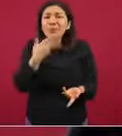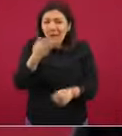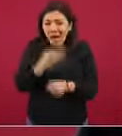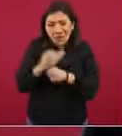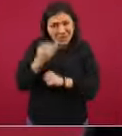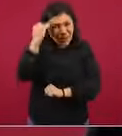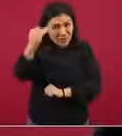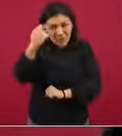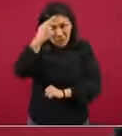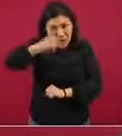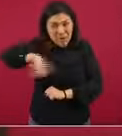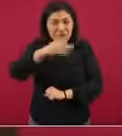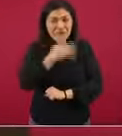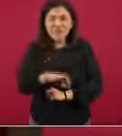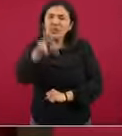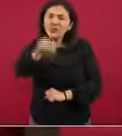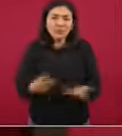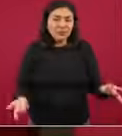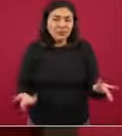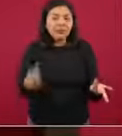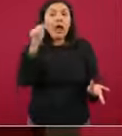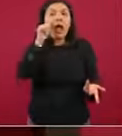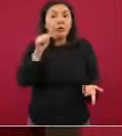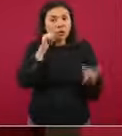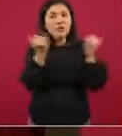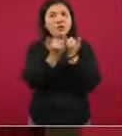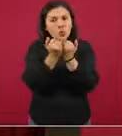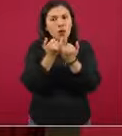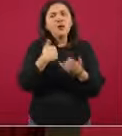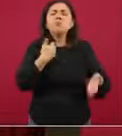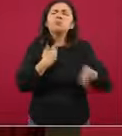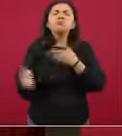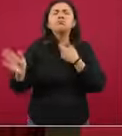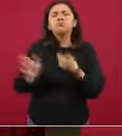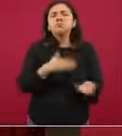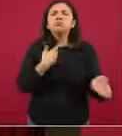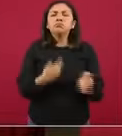momento para hacer fiestas. Ayer también que iba caminando,